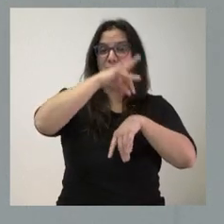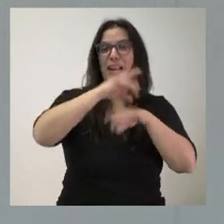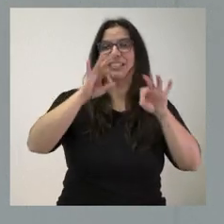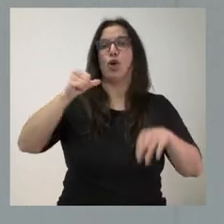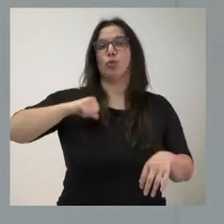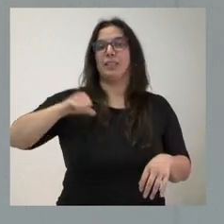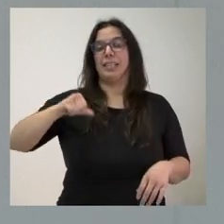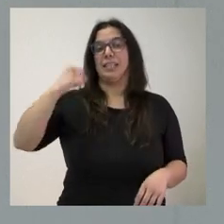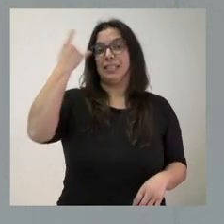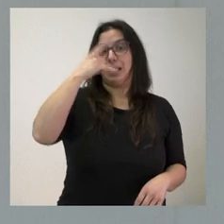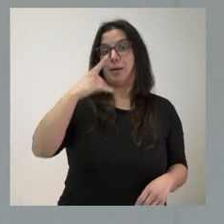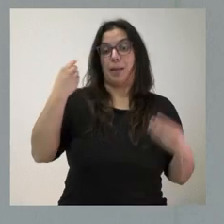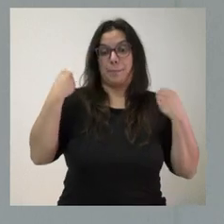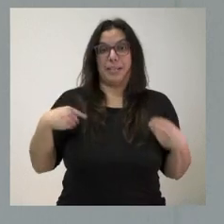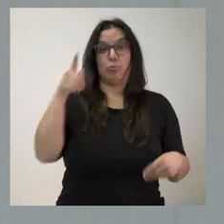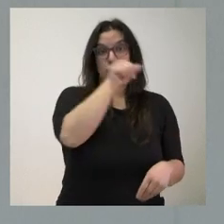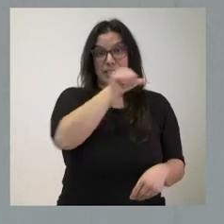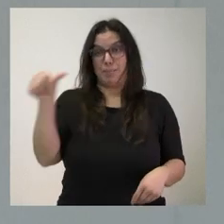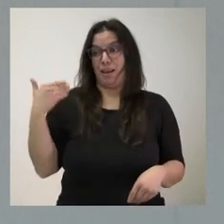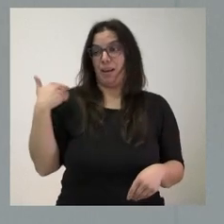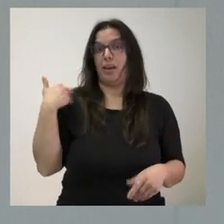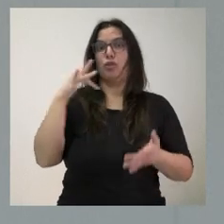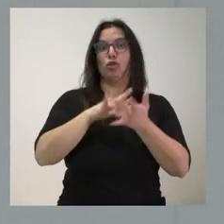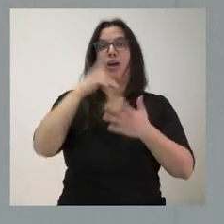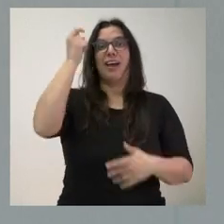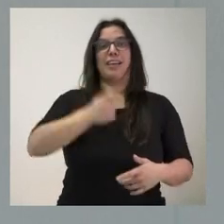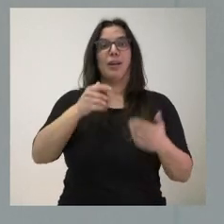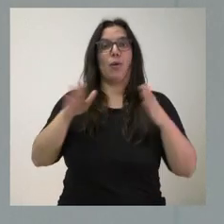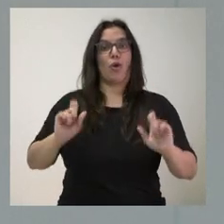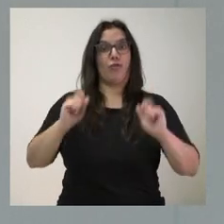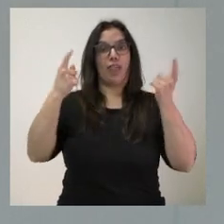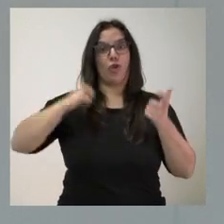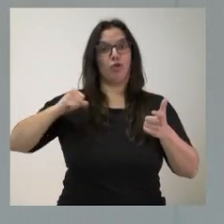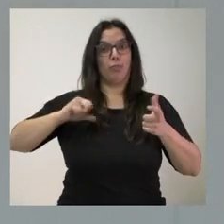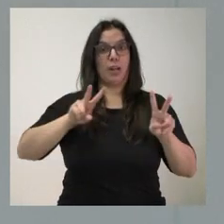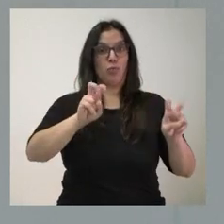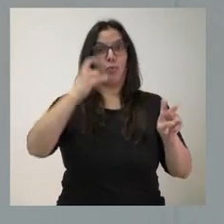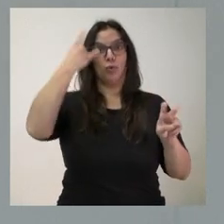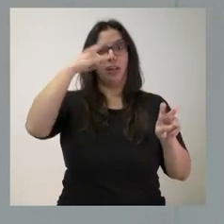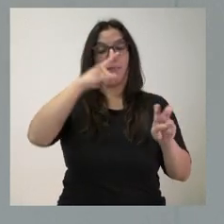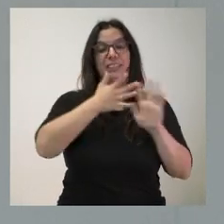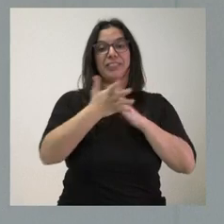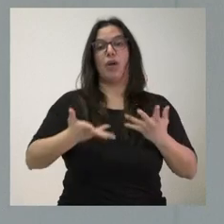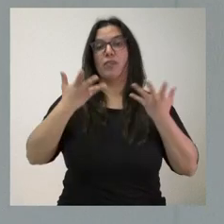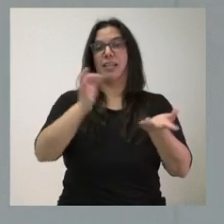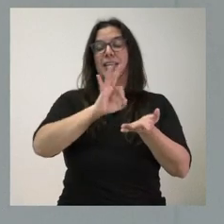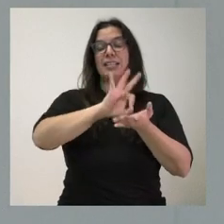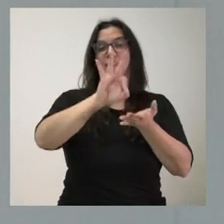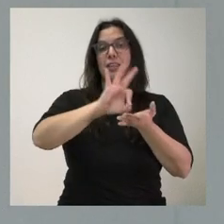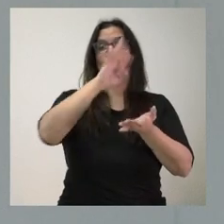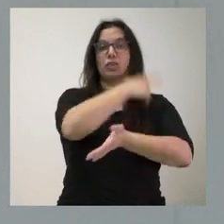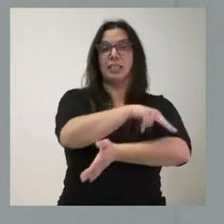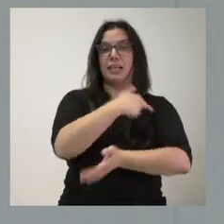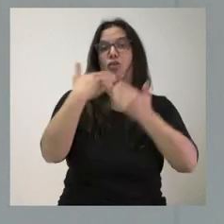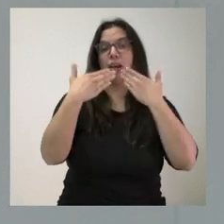esta misma semana se ha inaugurado oficialmente ese hospital y no se trata solo de prestar servicios sanitarios a través de inversiones